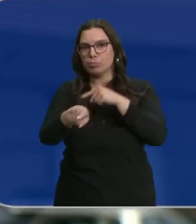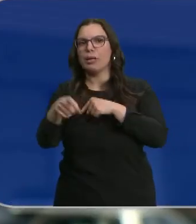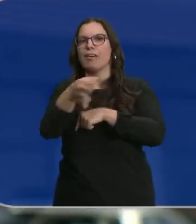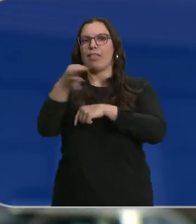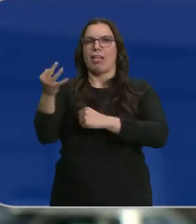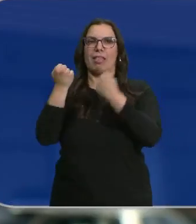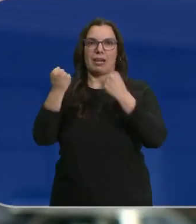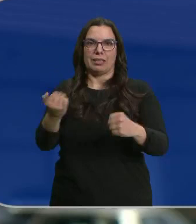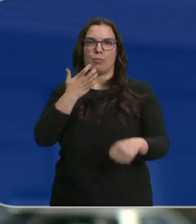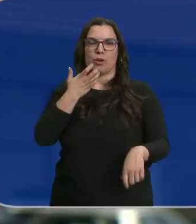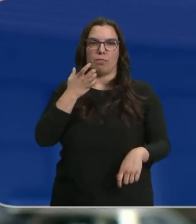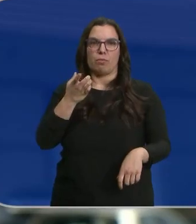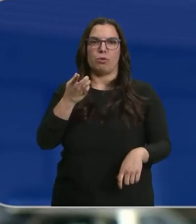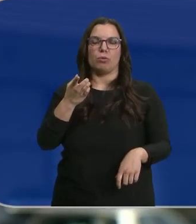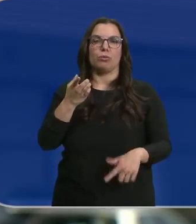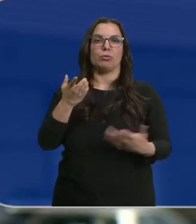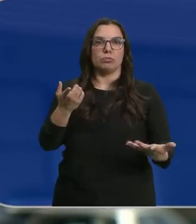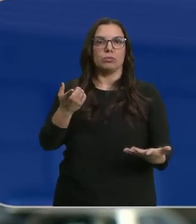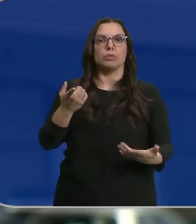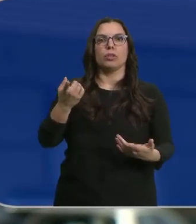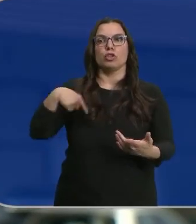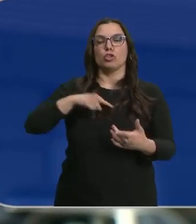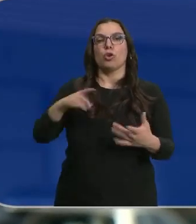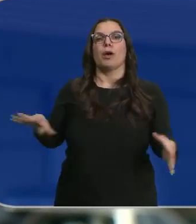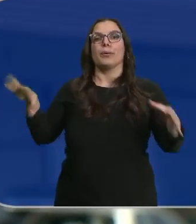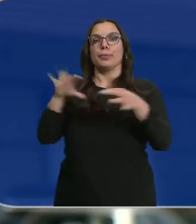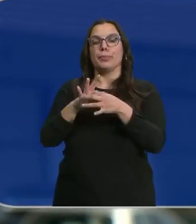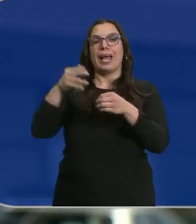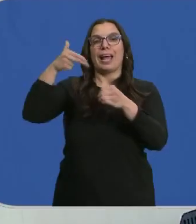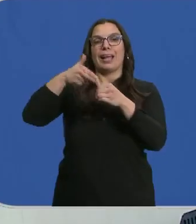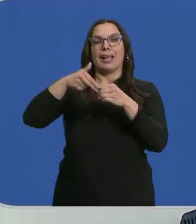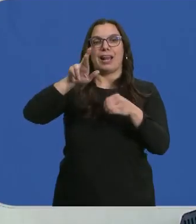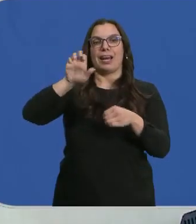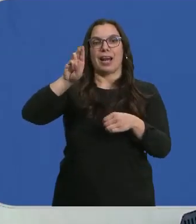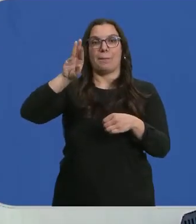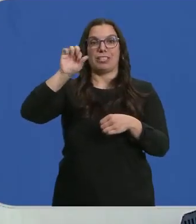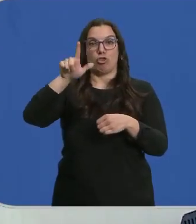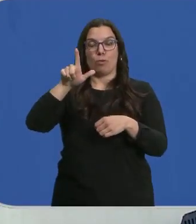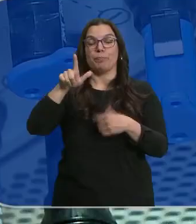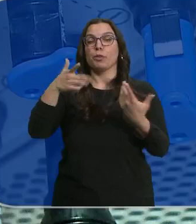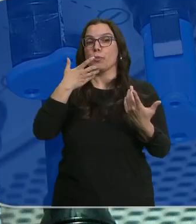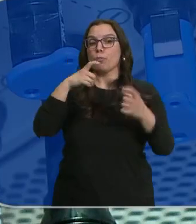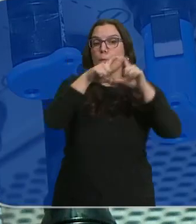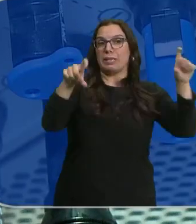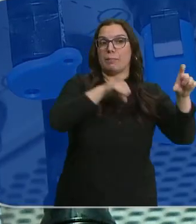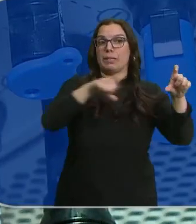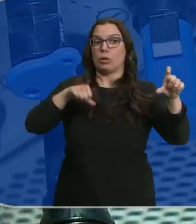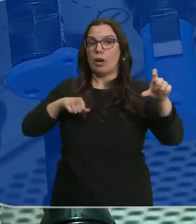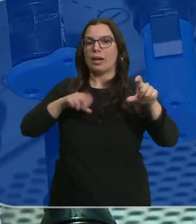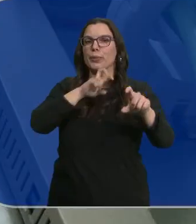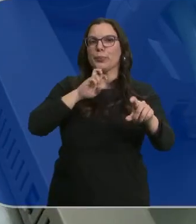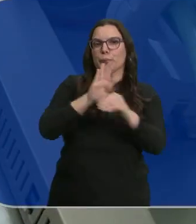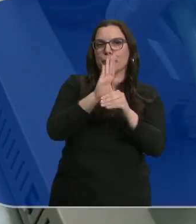eficiencia energética, con lo que nos hemos aliado con Resol para esto de Solar 360. De manera que tanto empresas como particulares sean